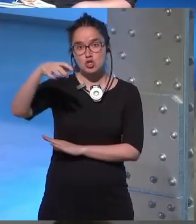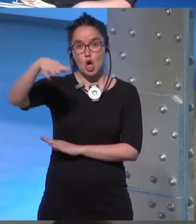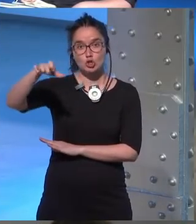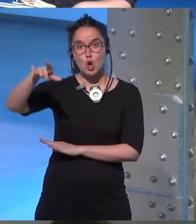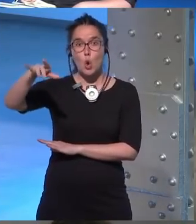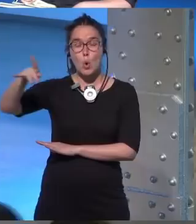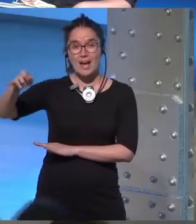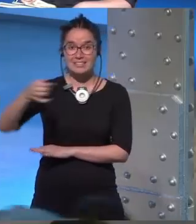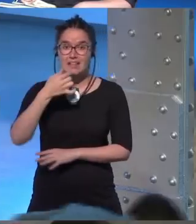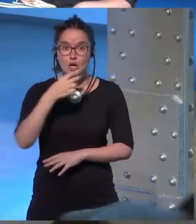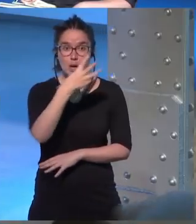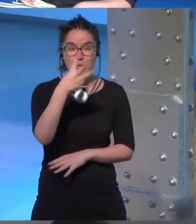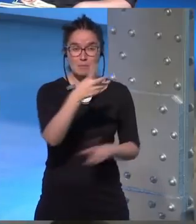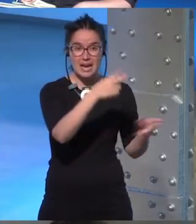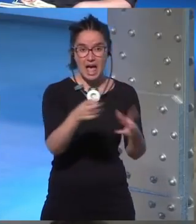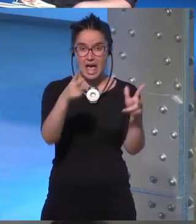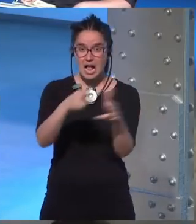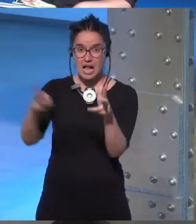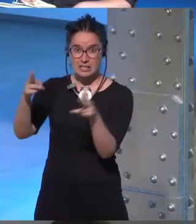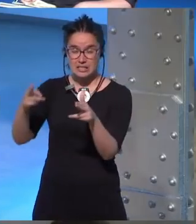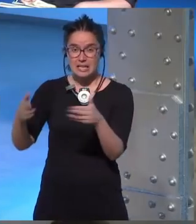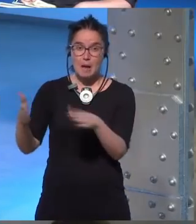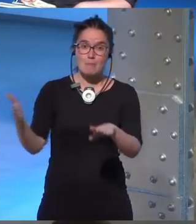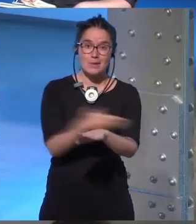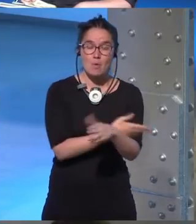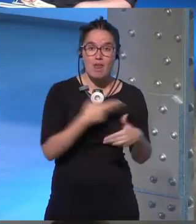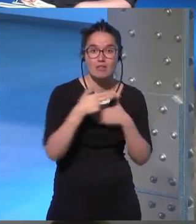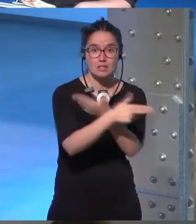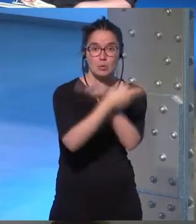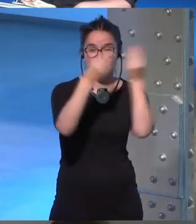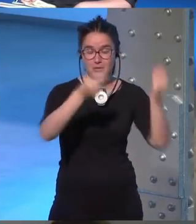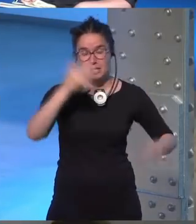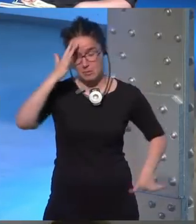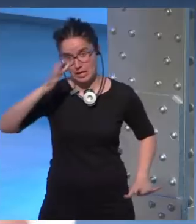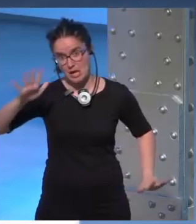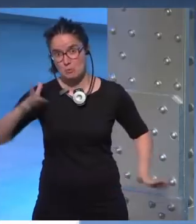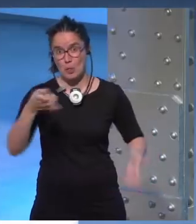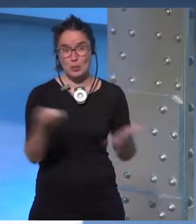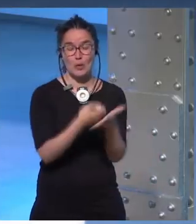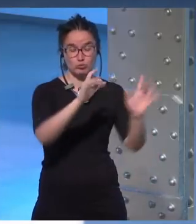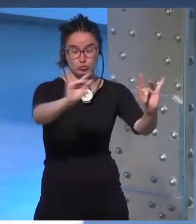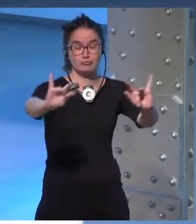palmeros que le dijeron que la primera trilogía o la precuela de Star Wars estaba bien imaginaos en fin